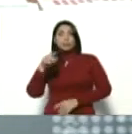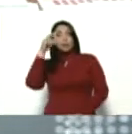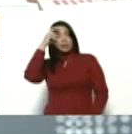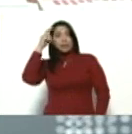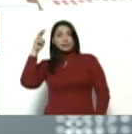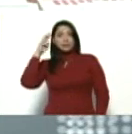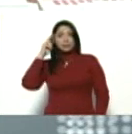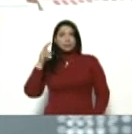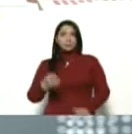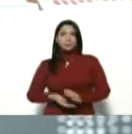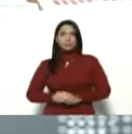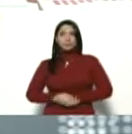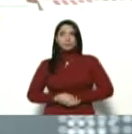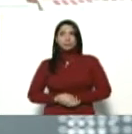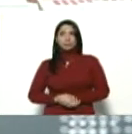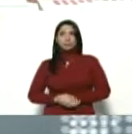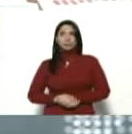República,